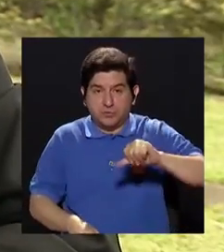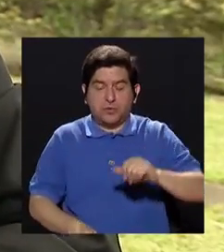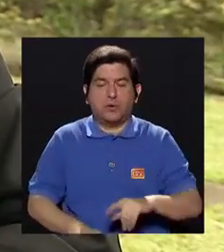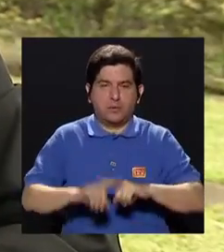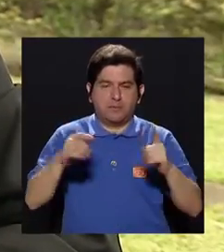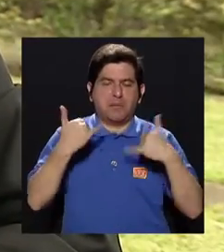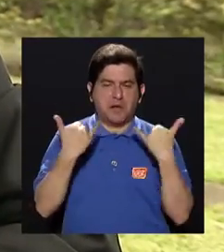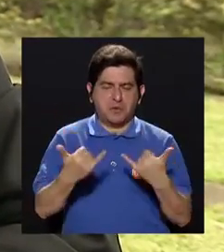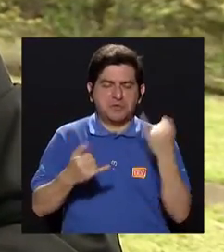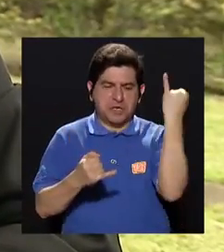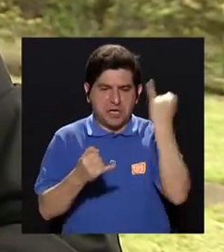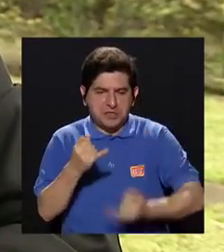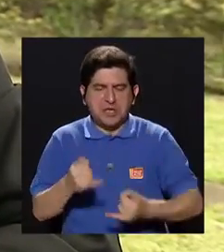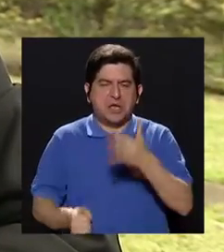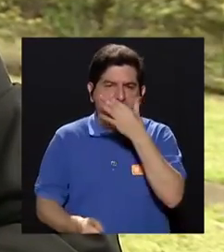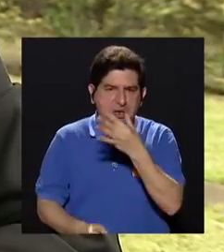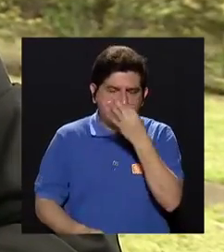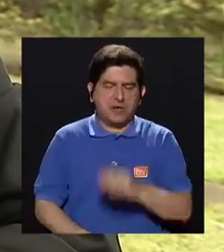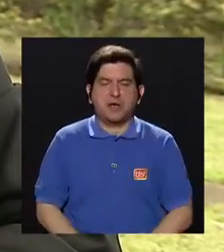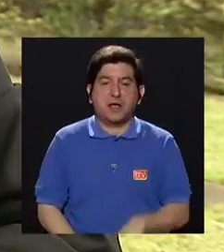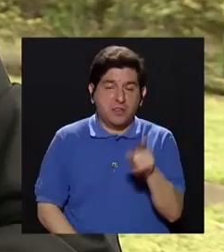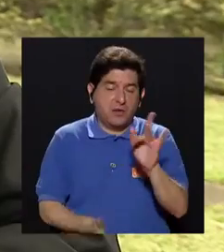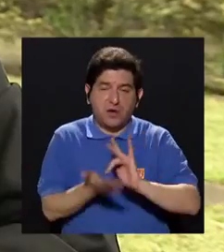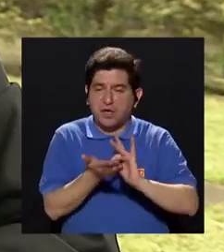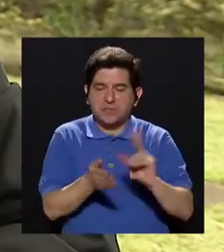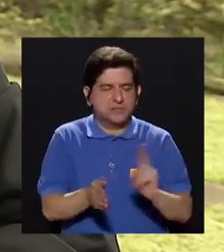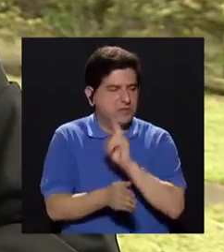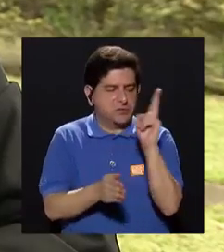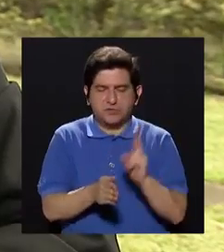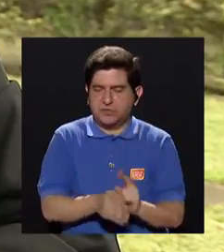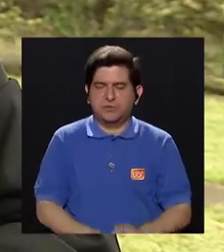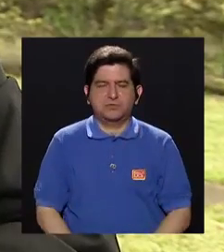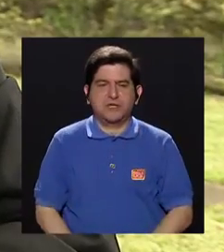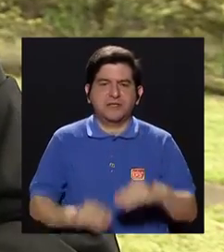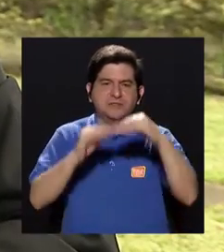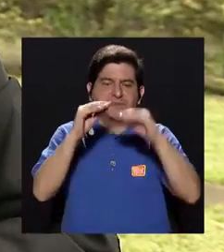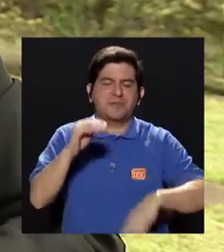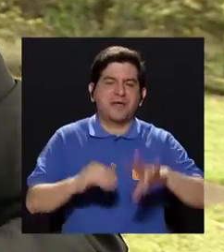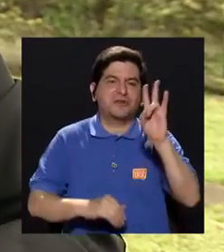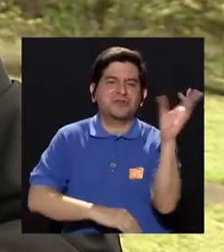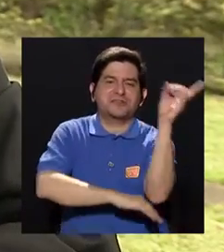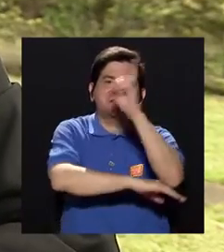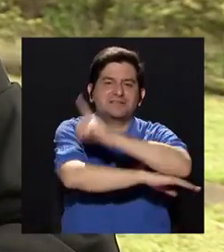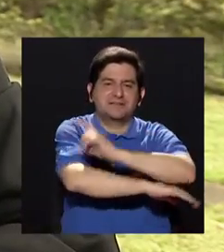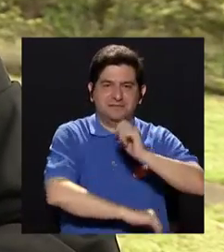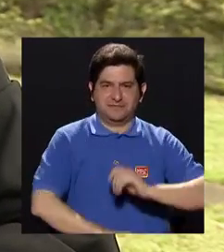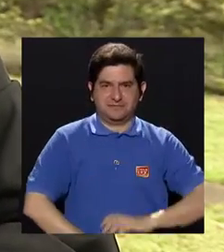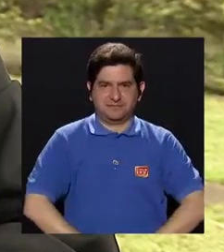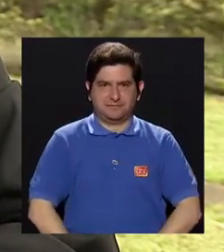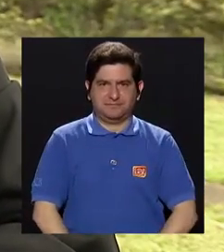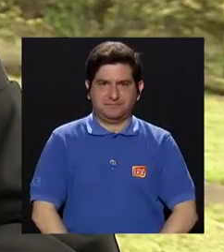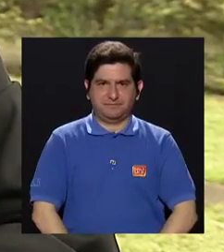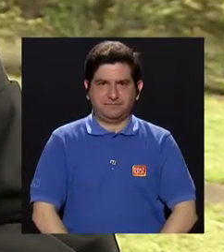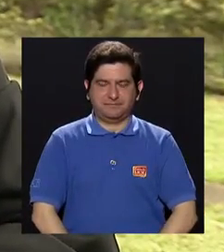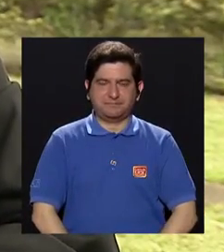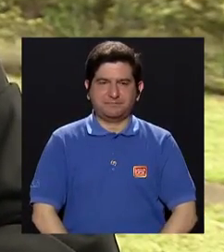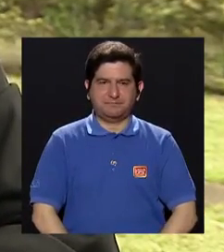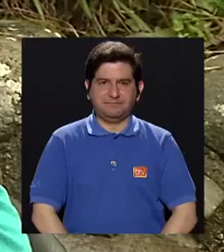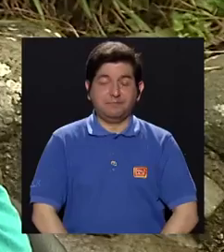sabemos que pasado el efecto de la gripe y esa congestión, el medicamento se fue. O sea, que lo tomara por menos de siete días posiblemente.